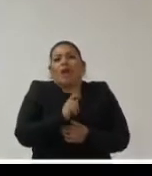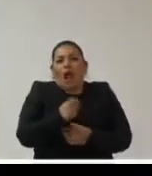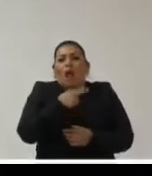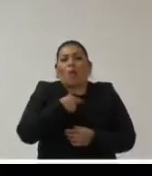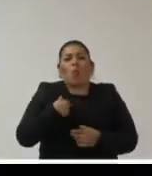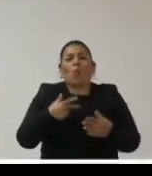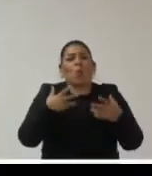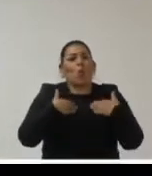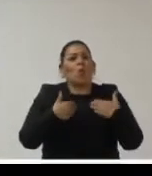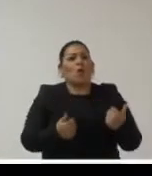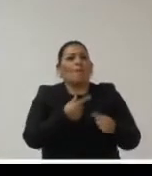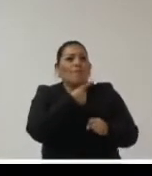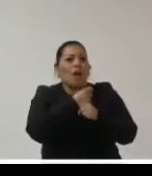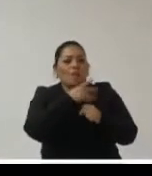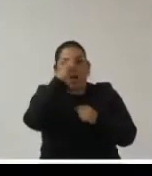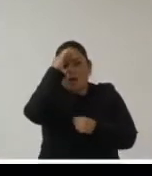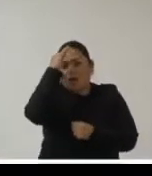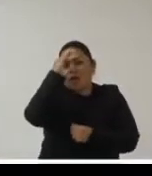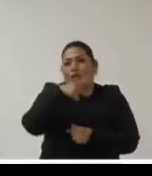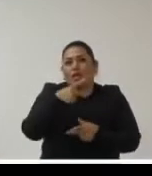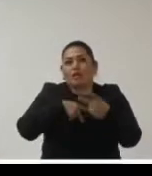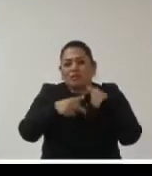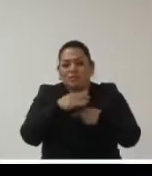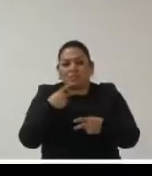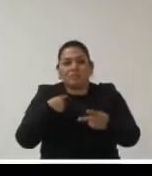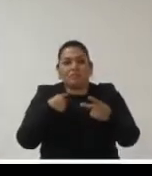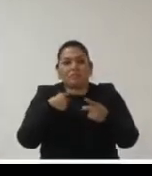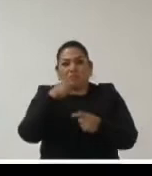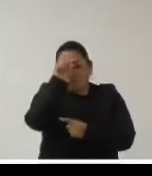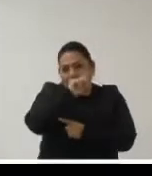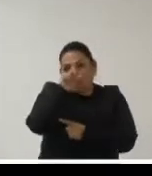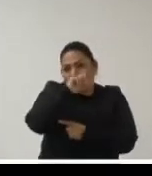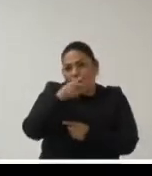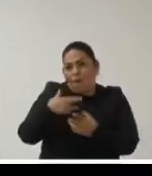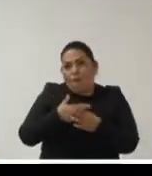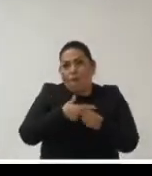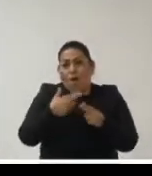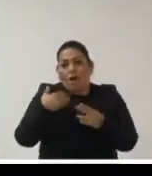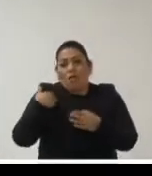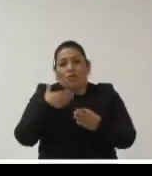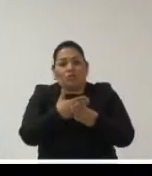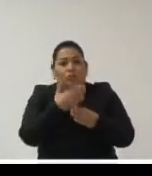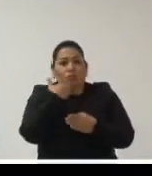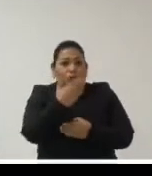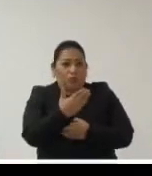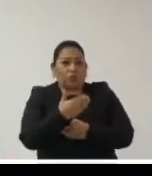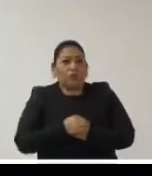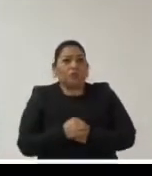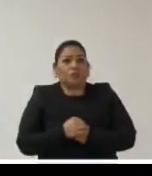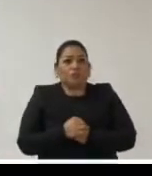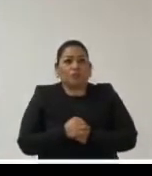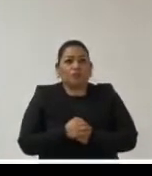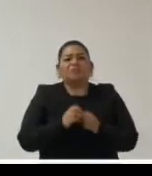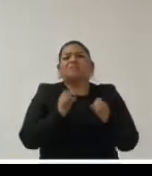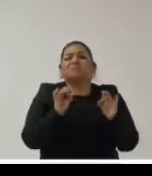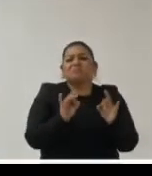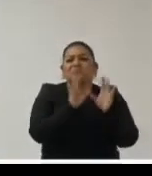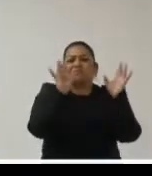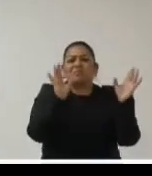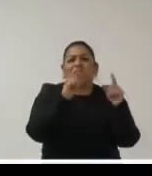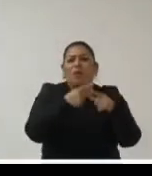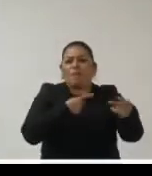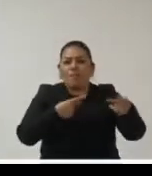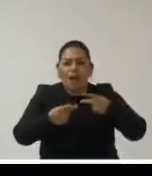entendemos primero y es la reflexión que hemos venido haciendo desde el consejo ya desde hace un buen tiempo ¿qué es lo que hace la transparencia en la